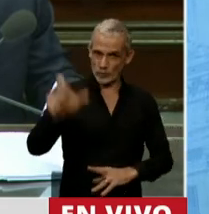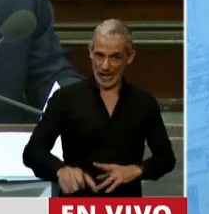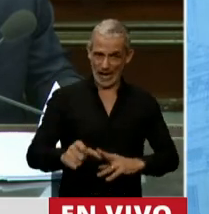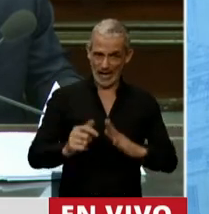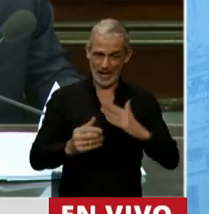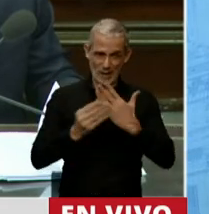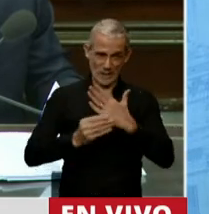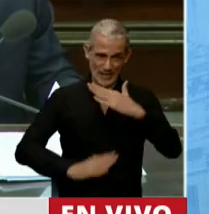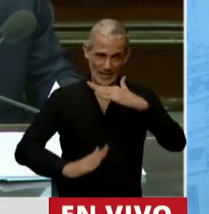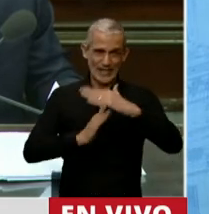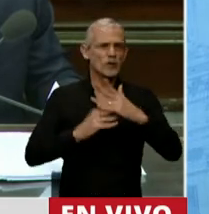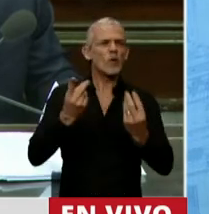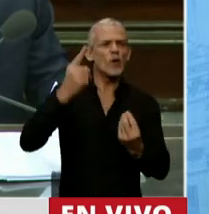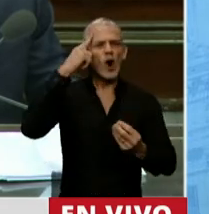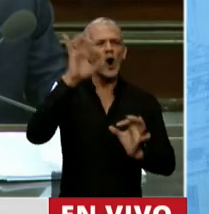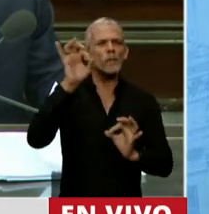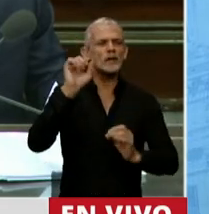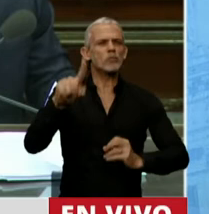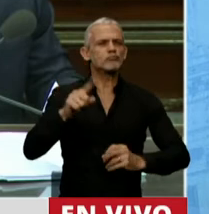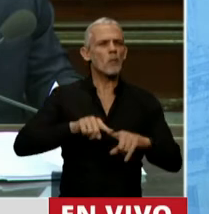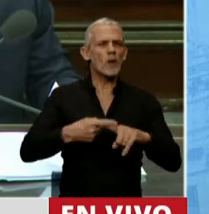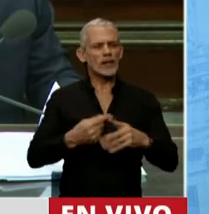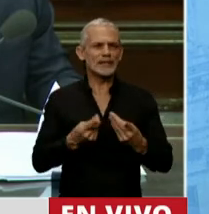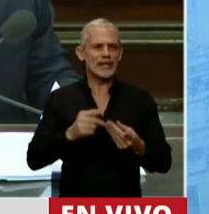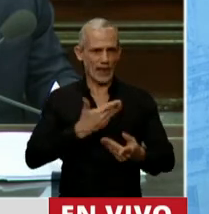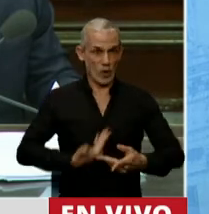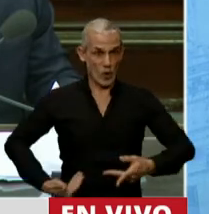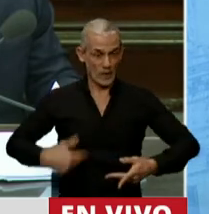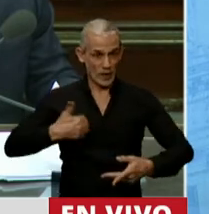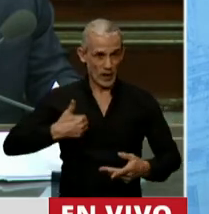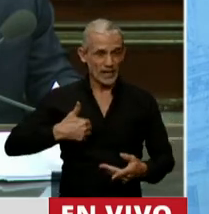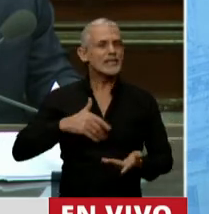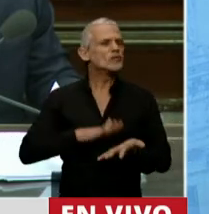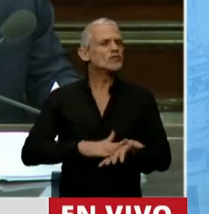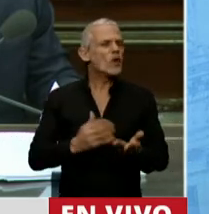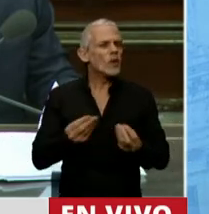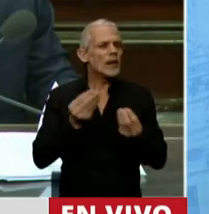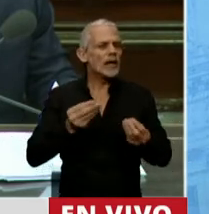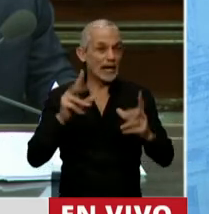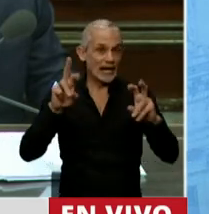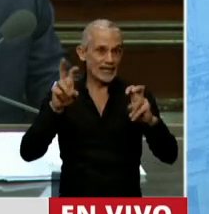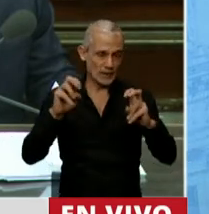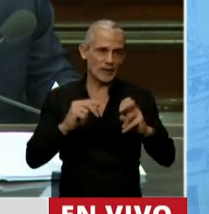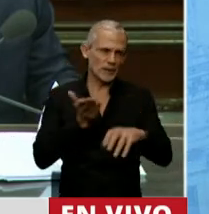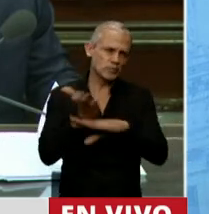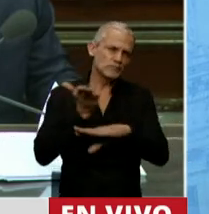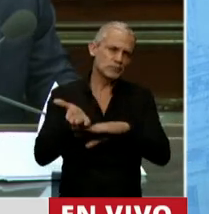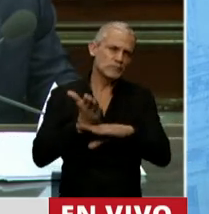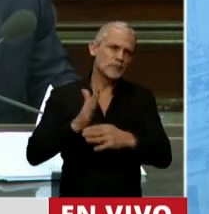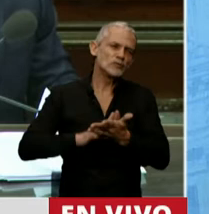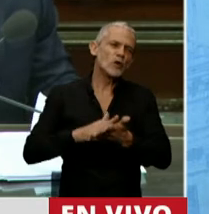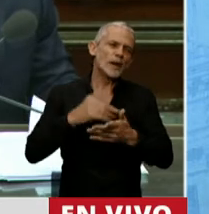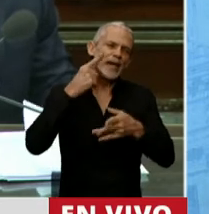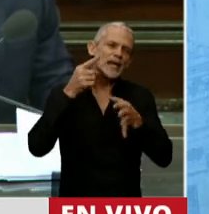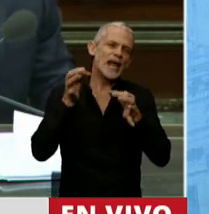es la posición política de nuestro gobierno ante nuestros reclamos por